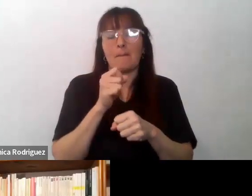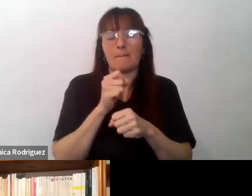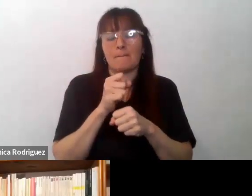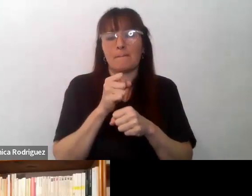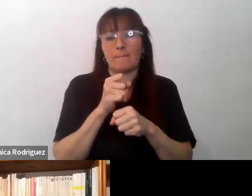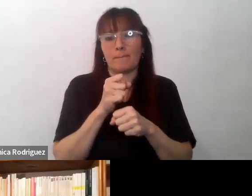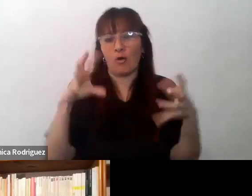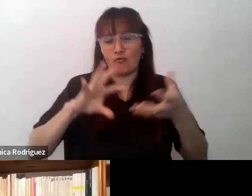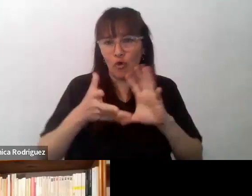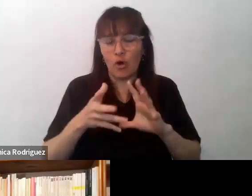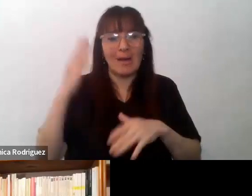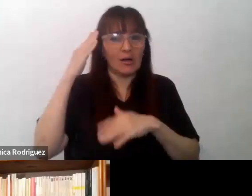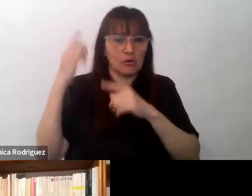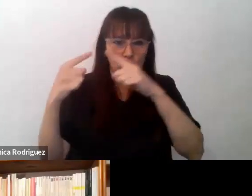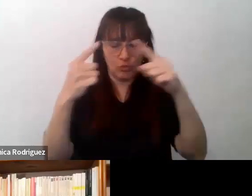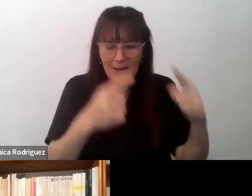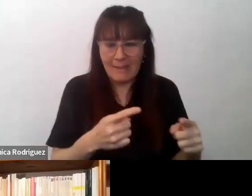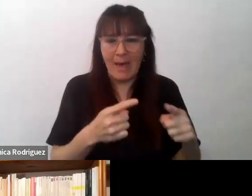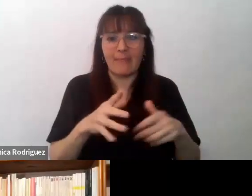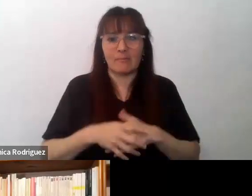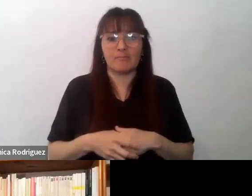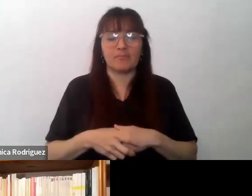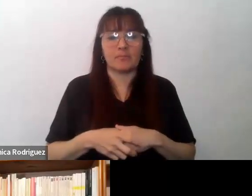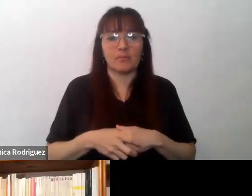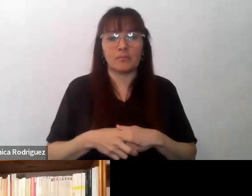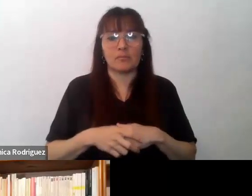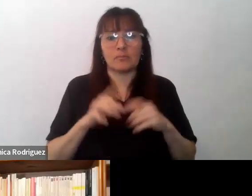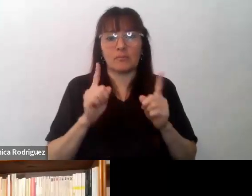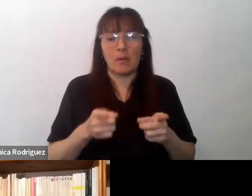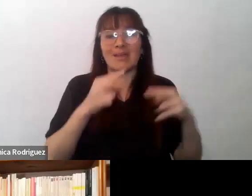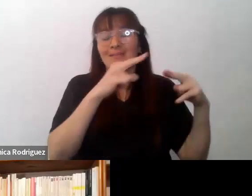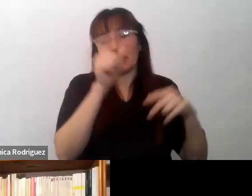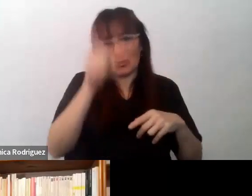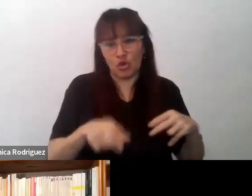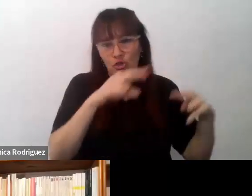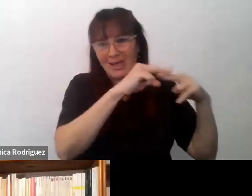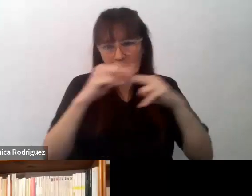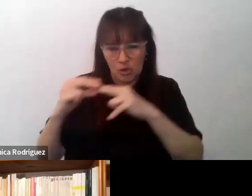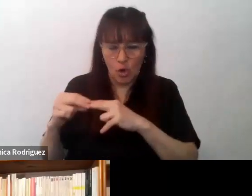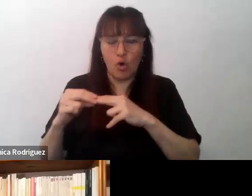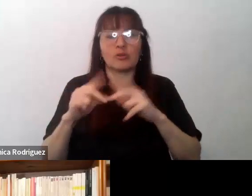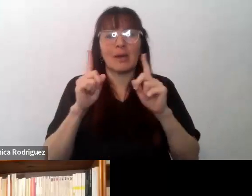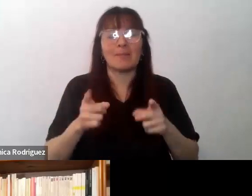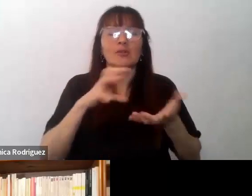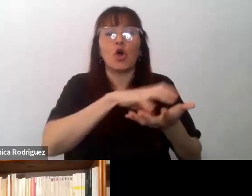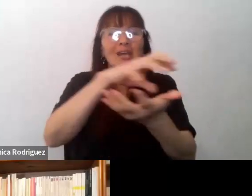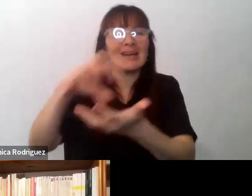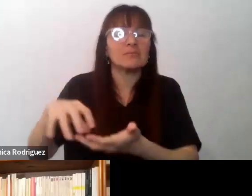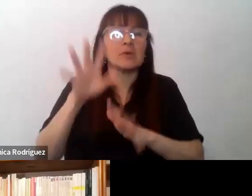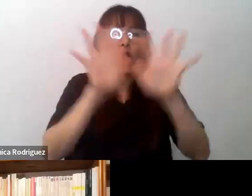Interculturalidad en el editor Armatón y la organización de muchos